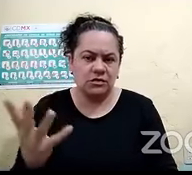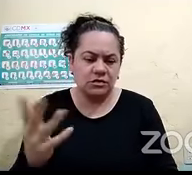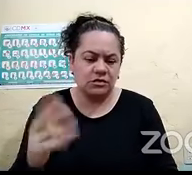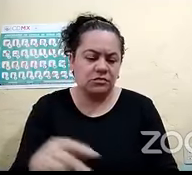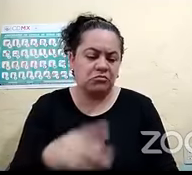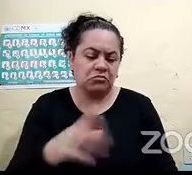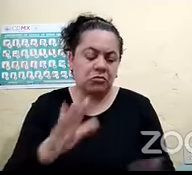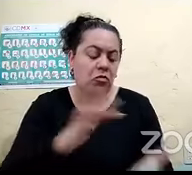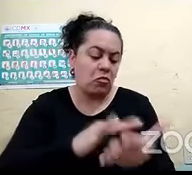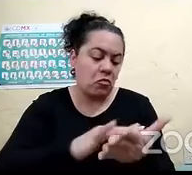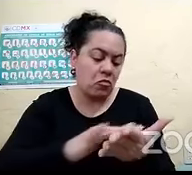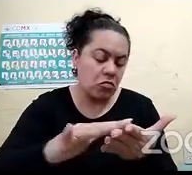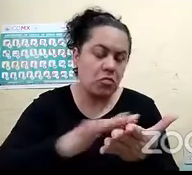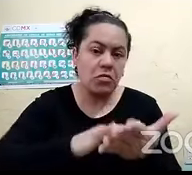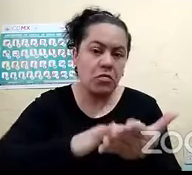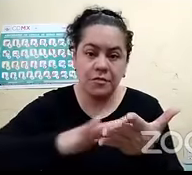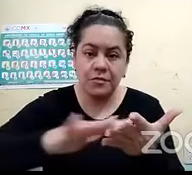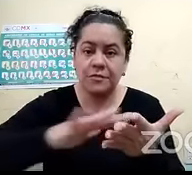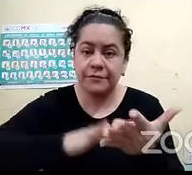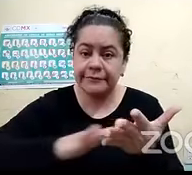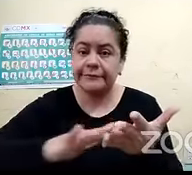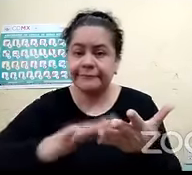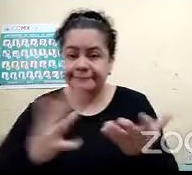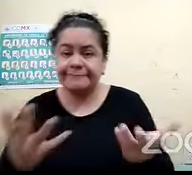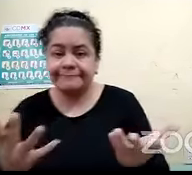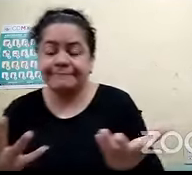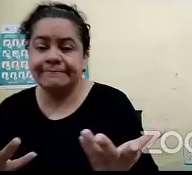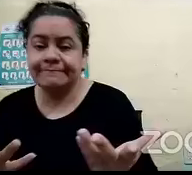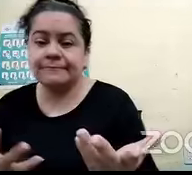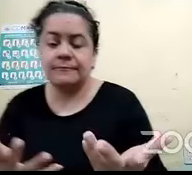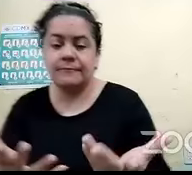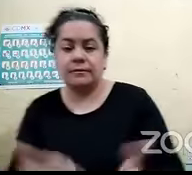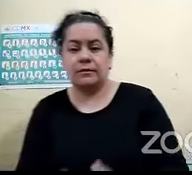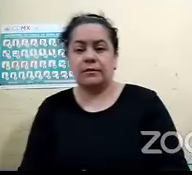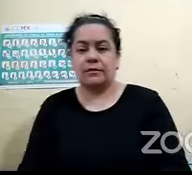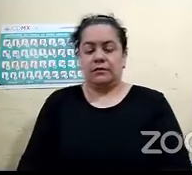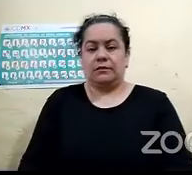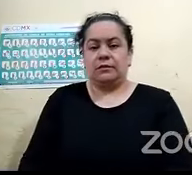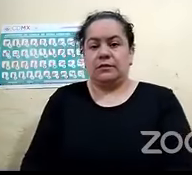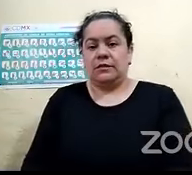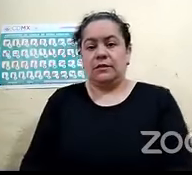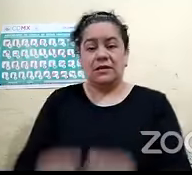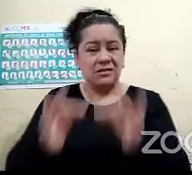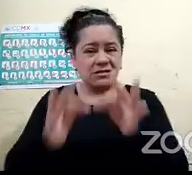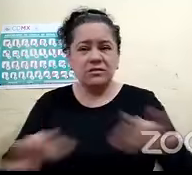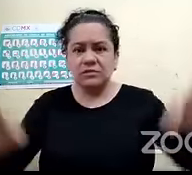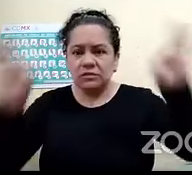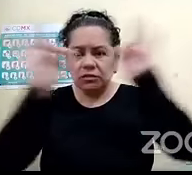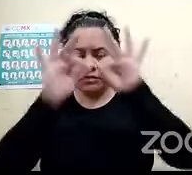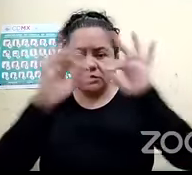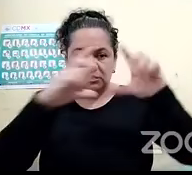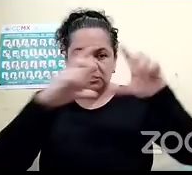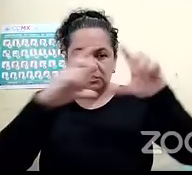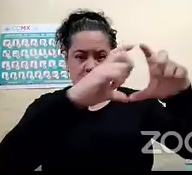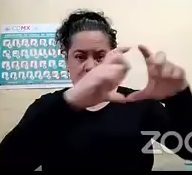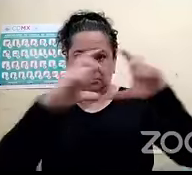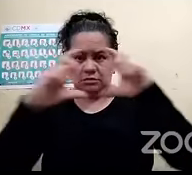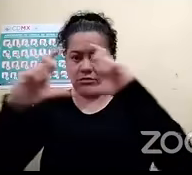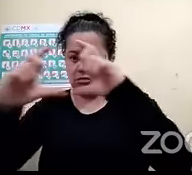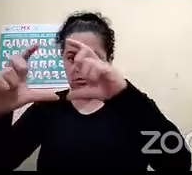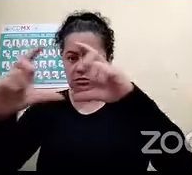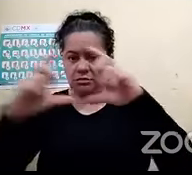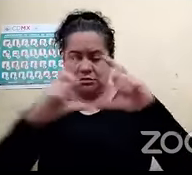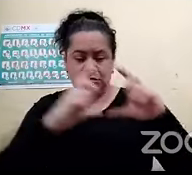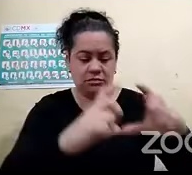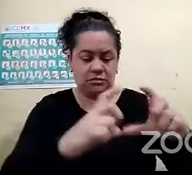necesitemos un aparato inteligente para que pueda ser el hido, ¿no? Vamos a hablar, por